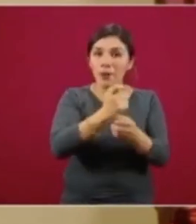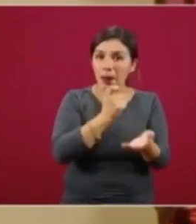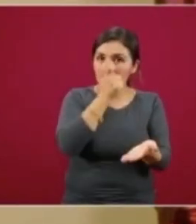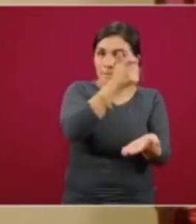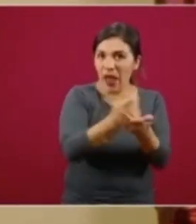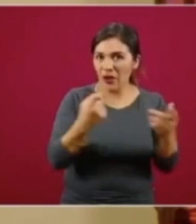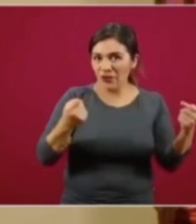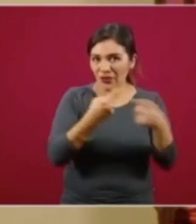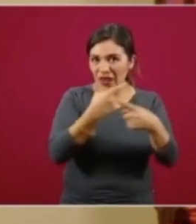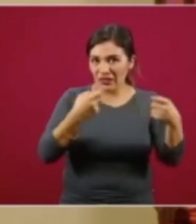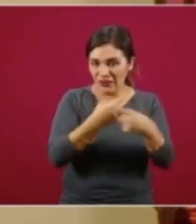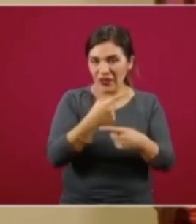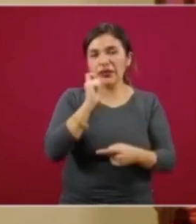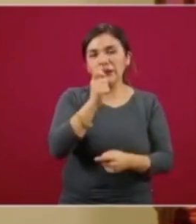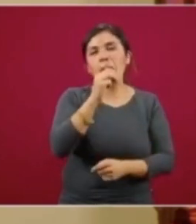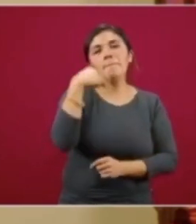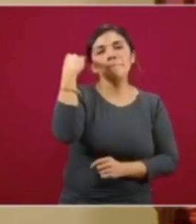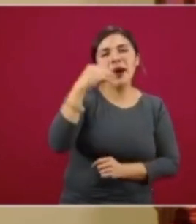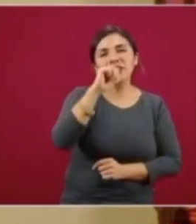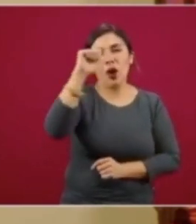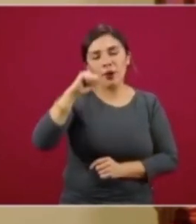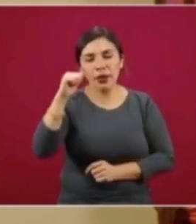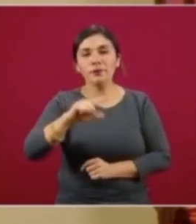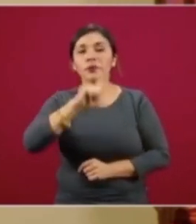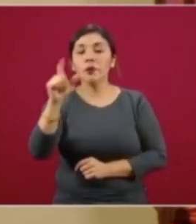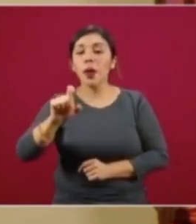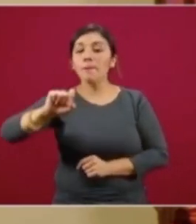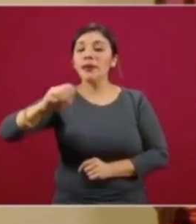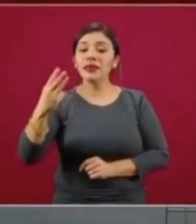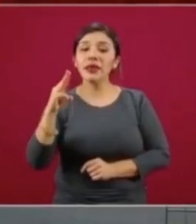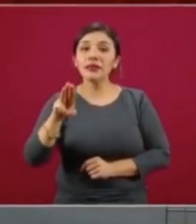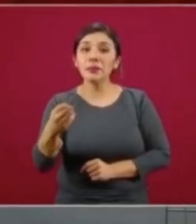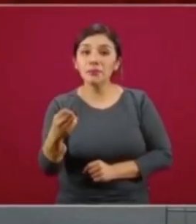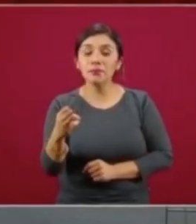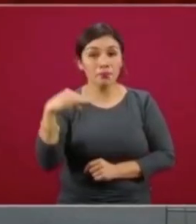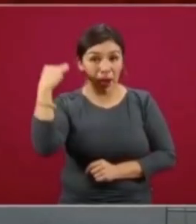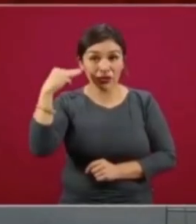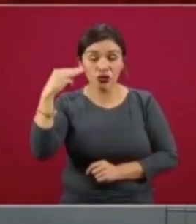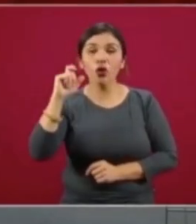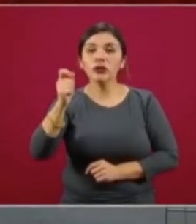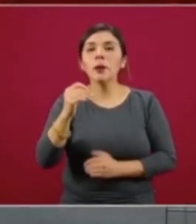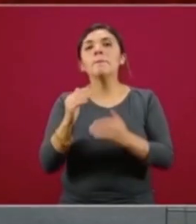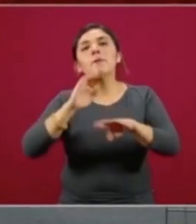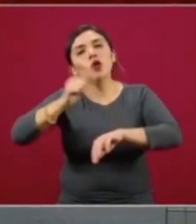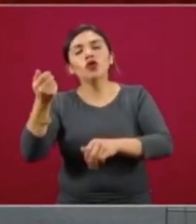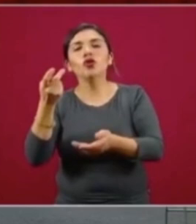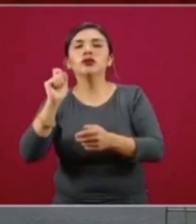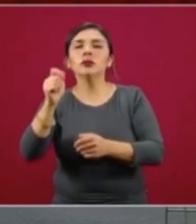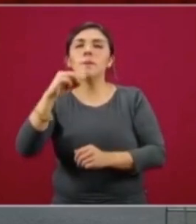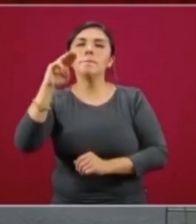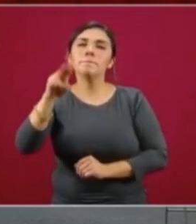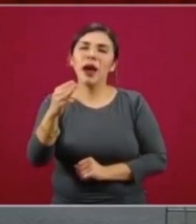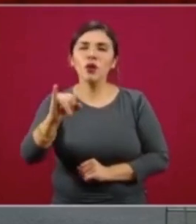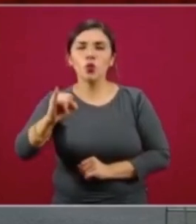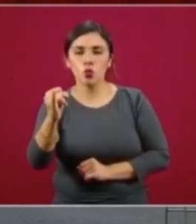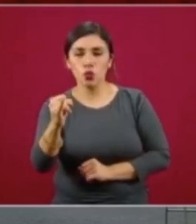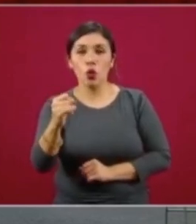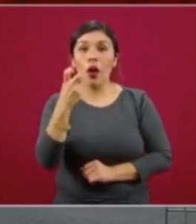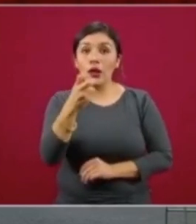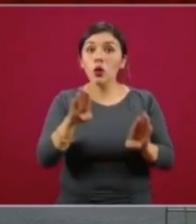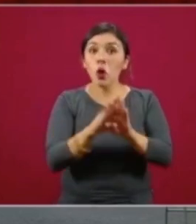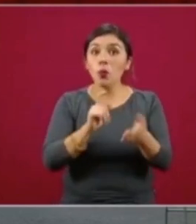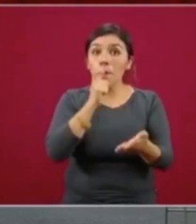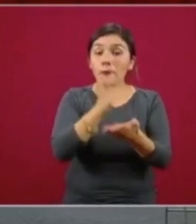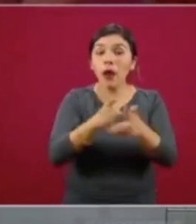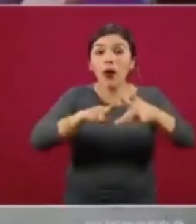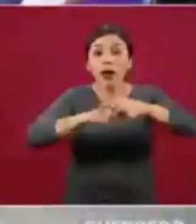pago, que era marzo-abril, y el 23 de marzo el siguiente adelanto de mayo-junio. Y el operativo de pago